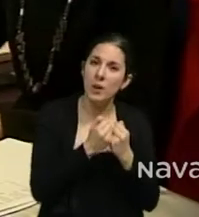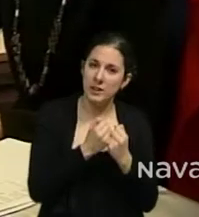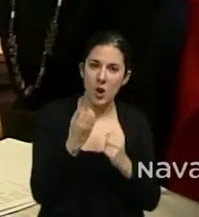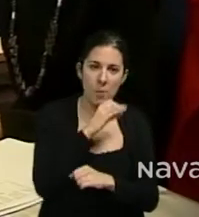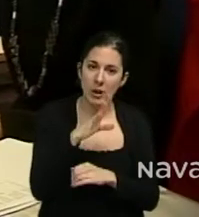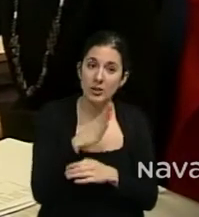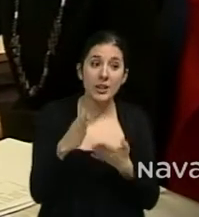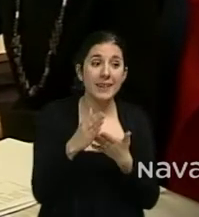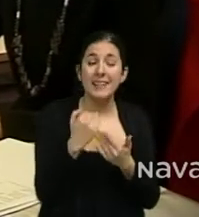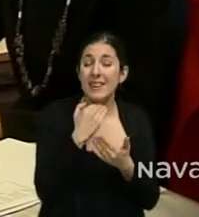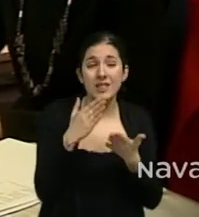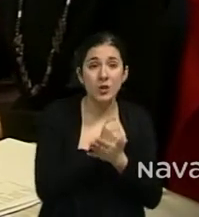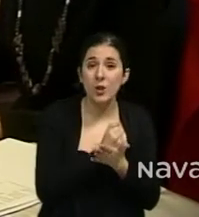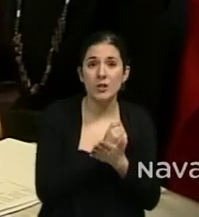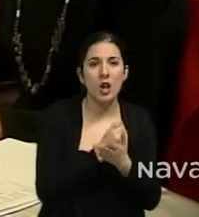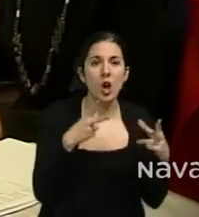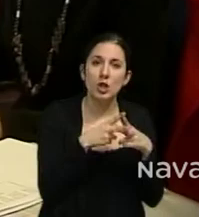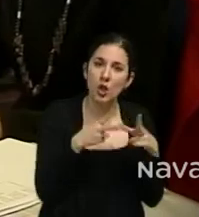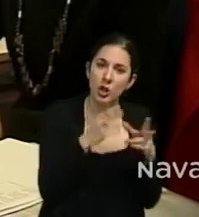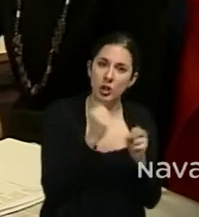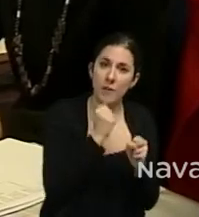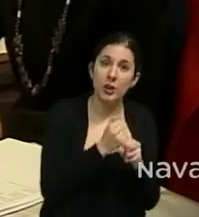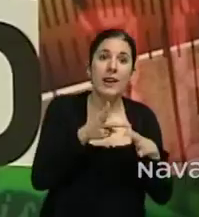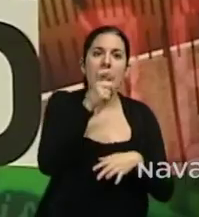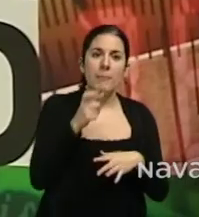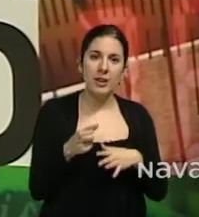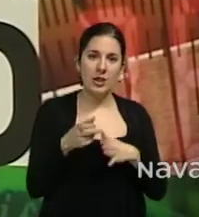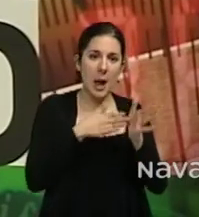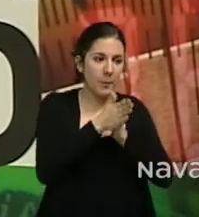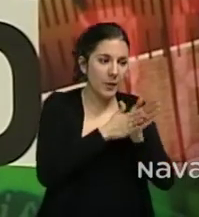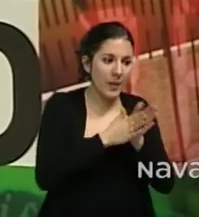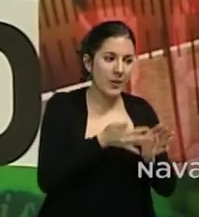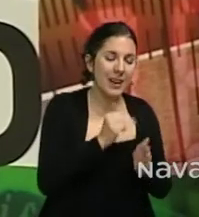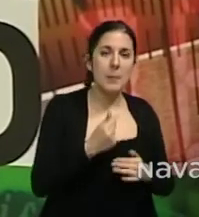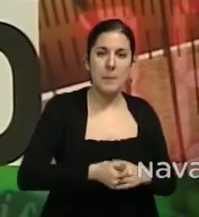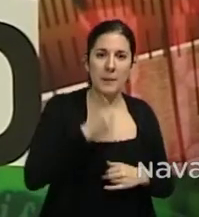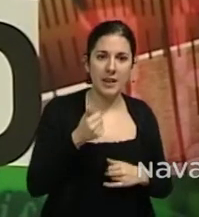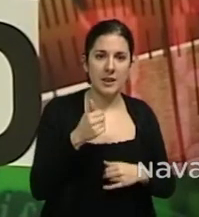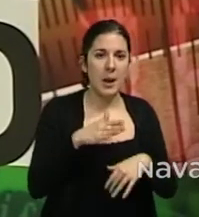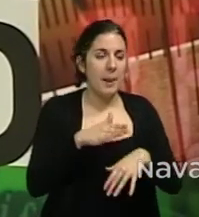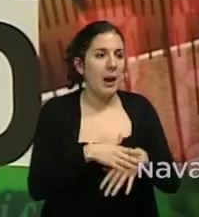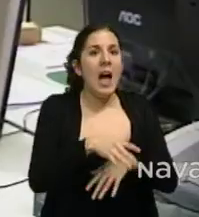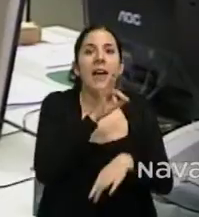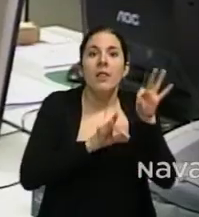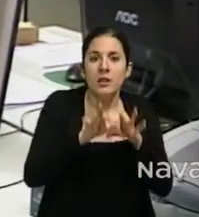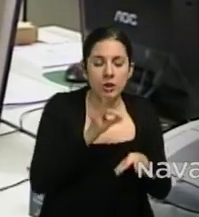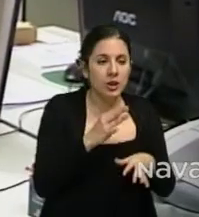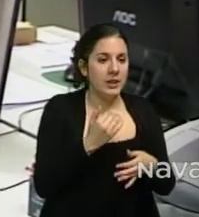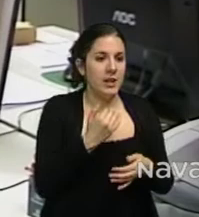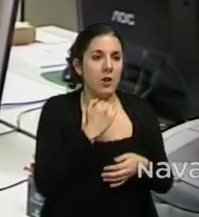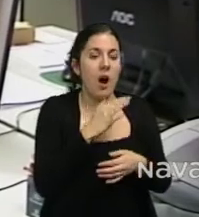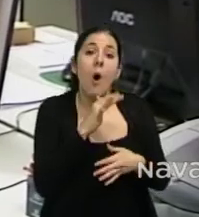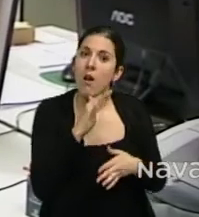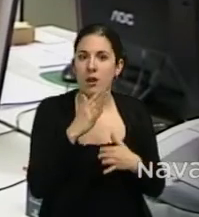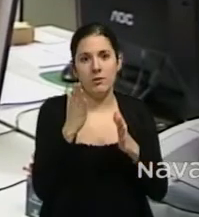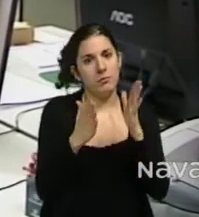socios trabajadores el personal está más implicado a la hora de tomar decisiones, no sé, por ejemplo en tiempos de crisis,